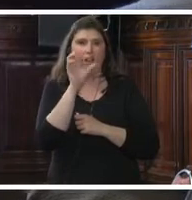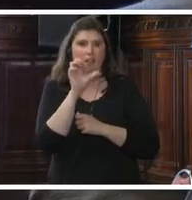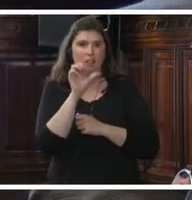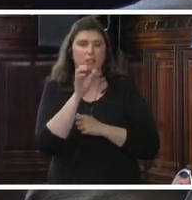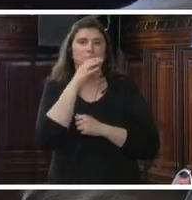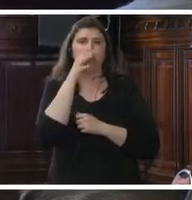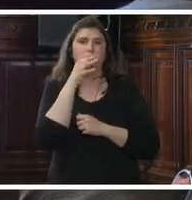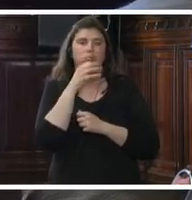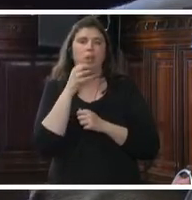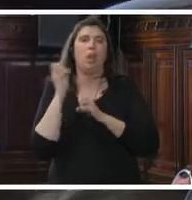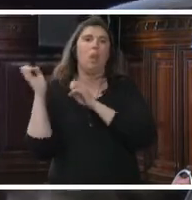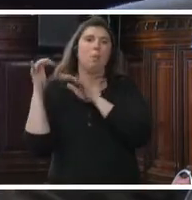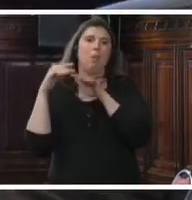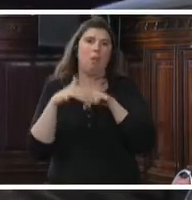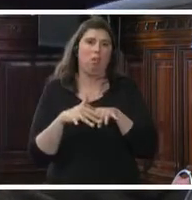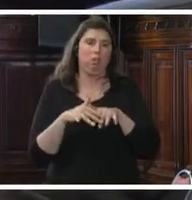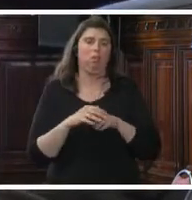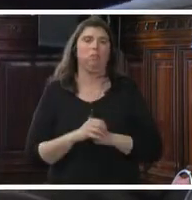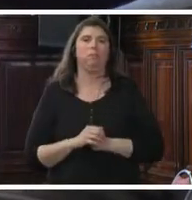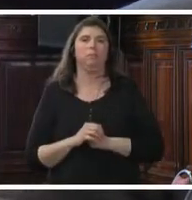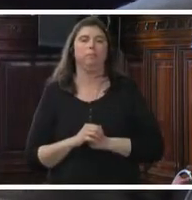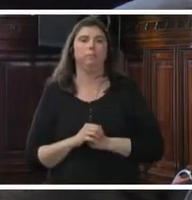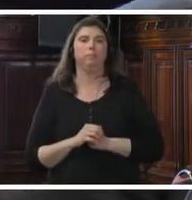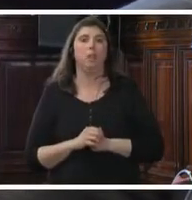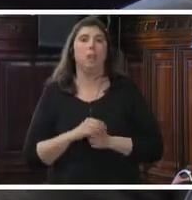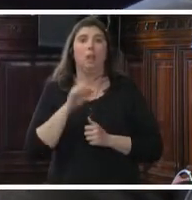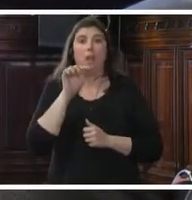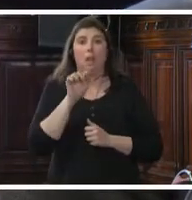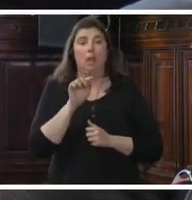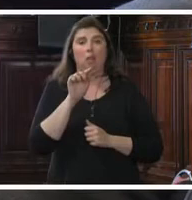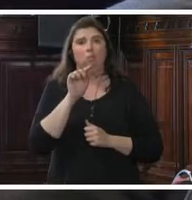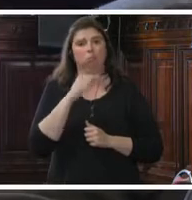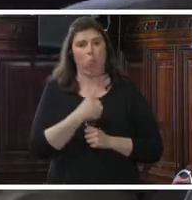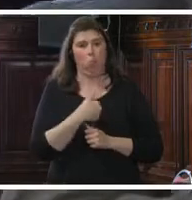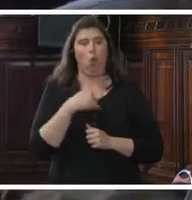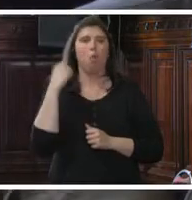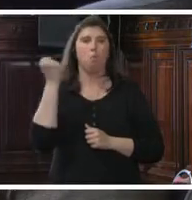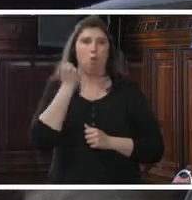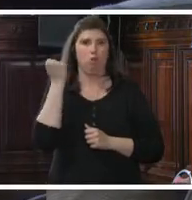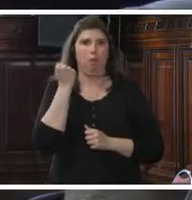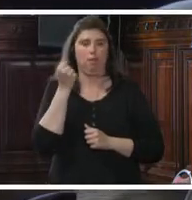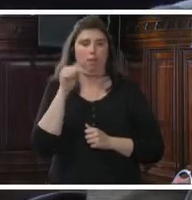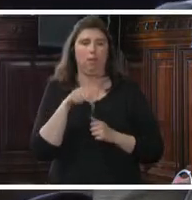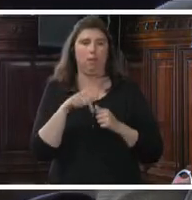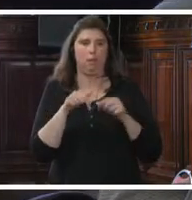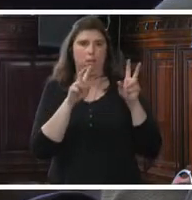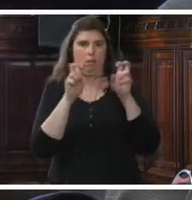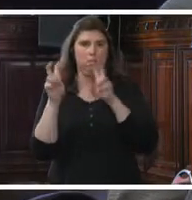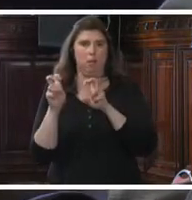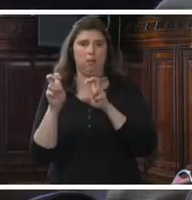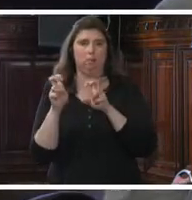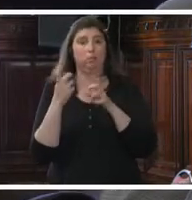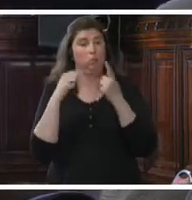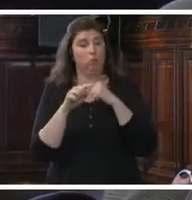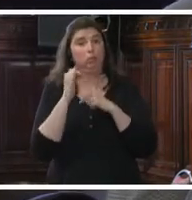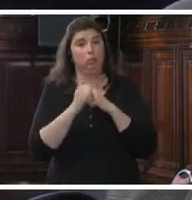a quien ha tenido un papel importante en esta materia, aunque sí, tenemos que